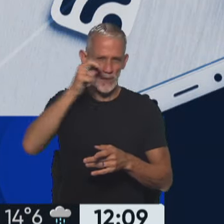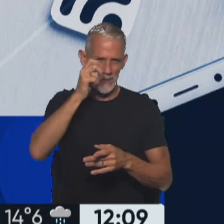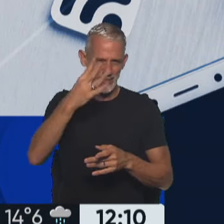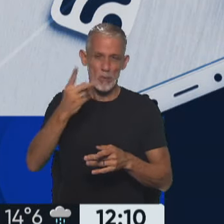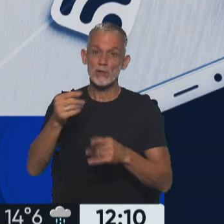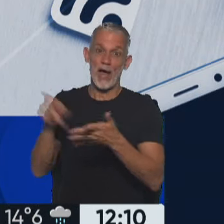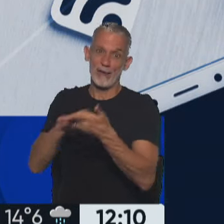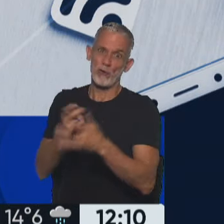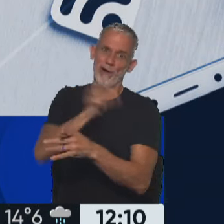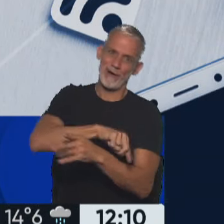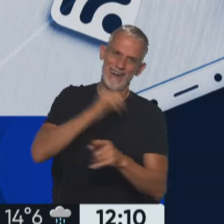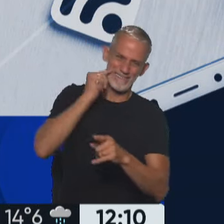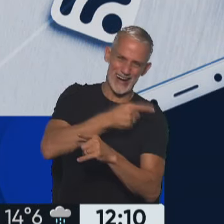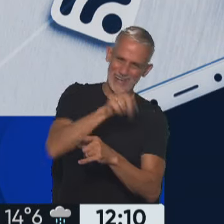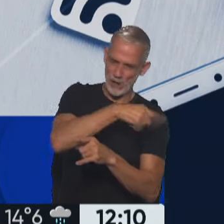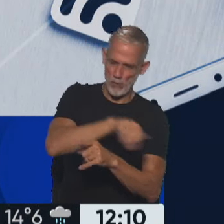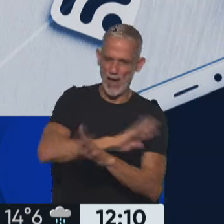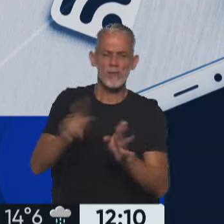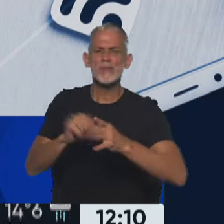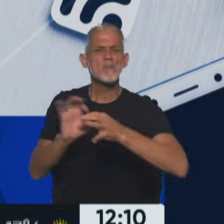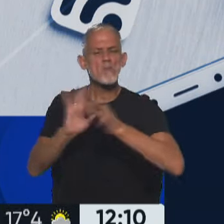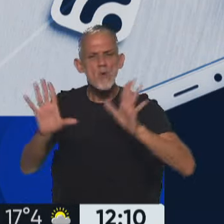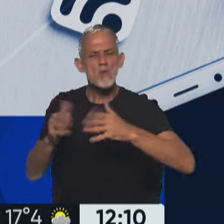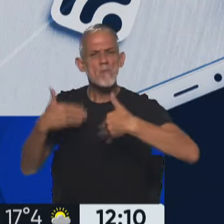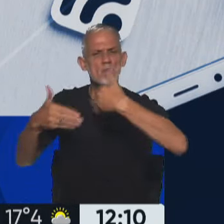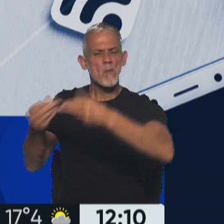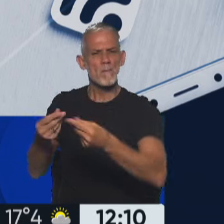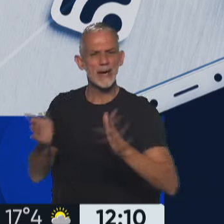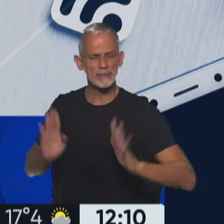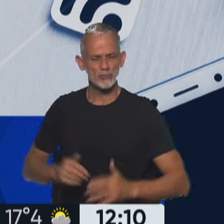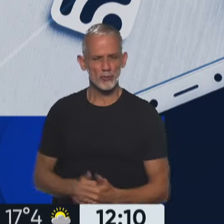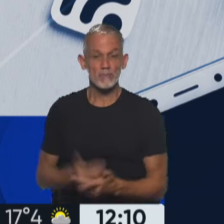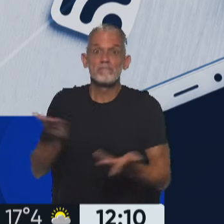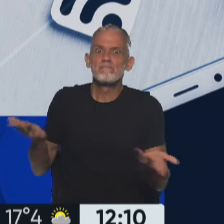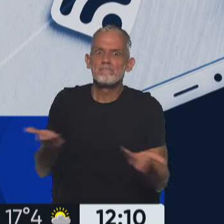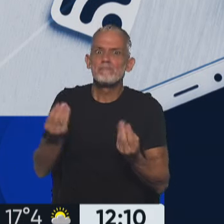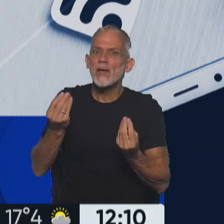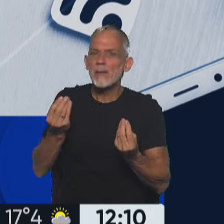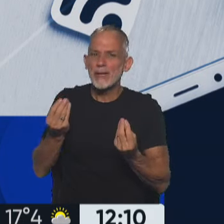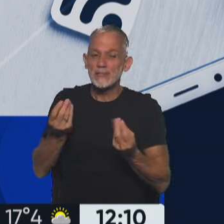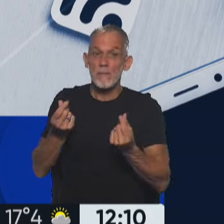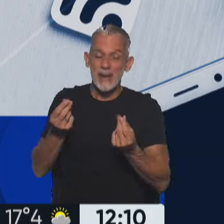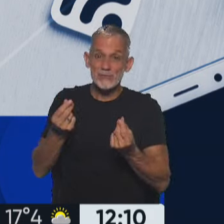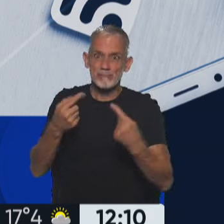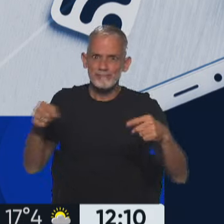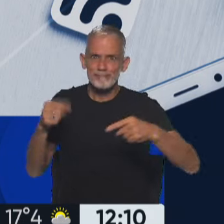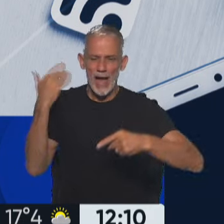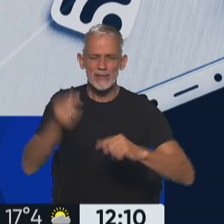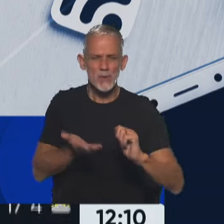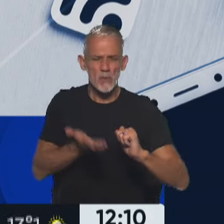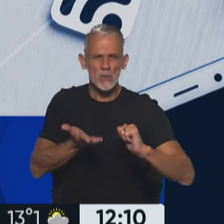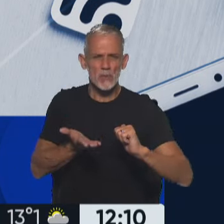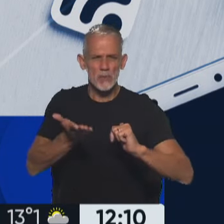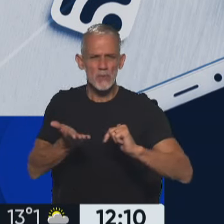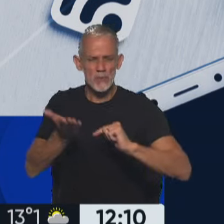anuló el anterior, bueno, habla de la desregulación de los precios de las tarifas. Bueno, habrá que ver qué pasa justamente con el precio de las tarifas que venían subiendo